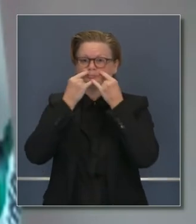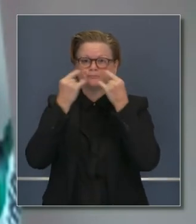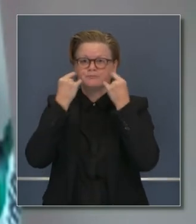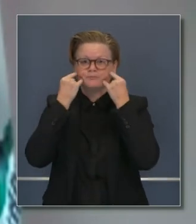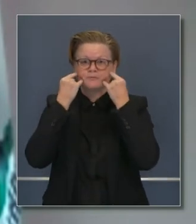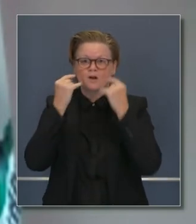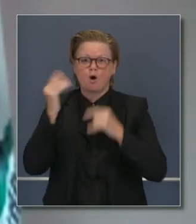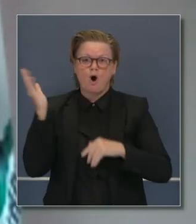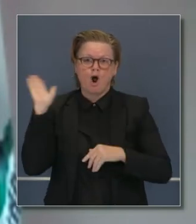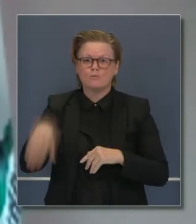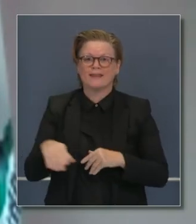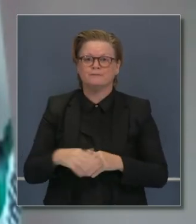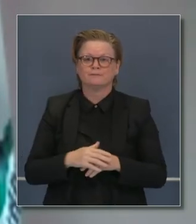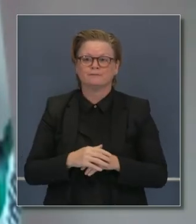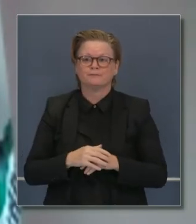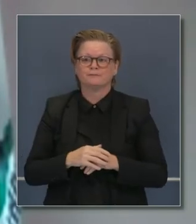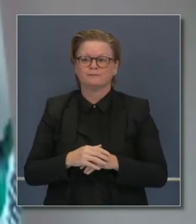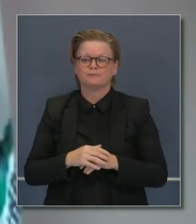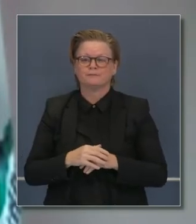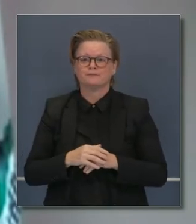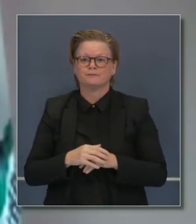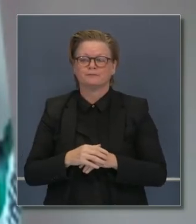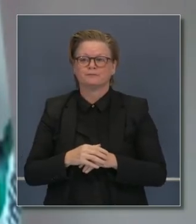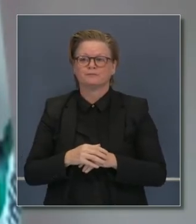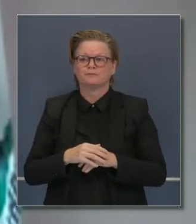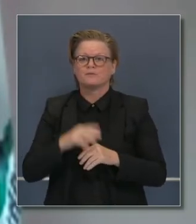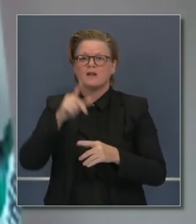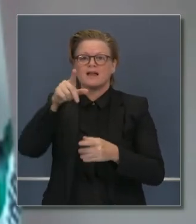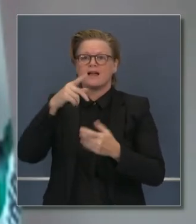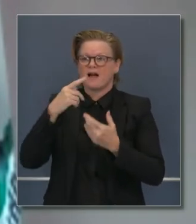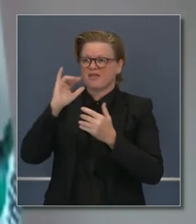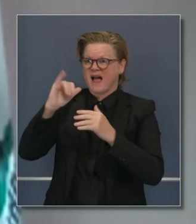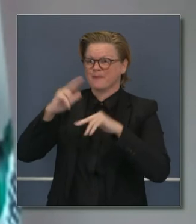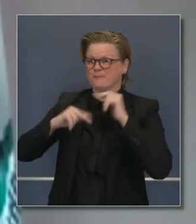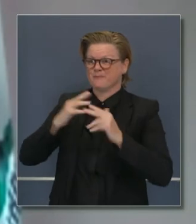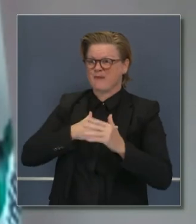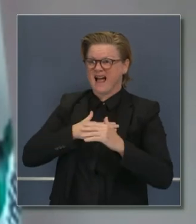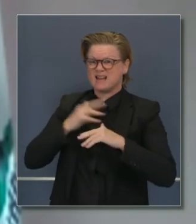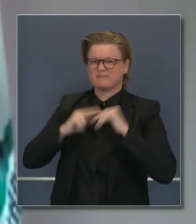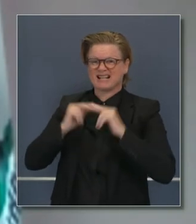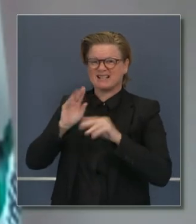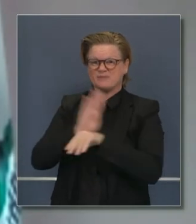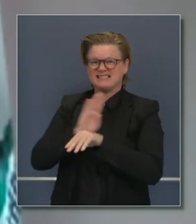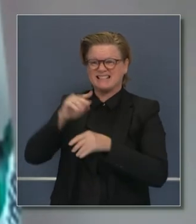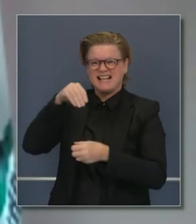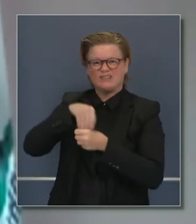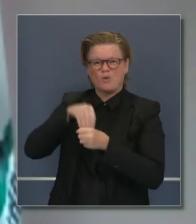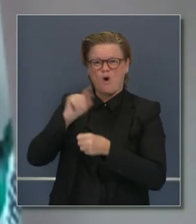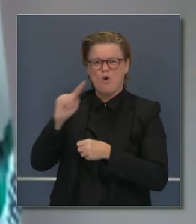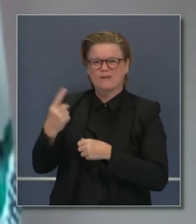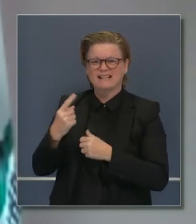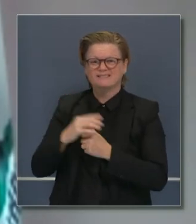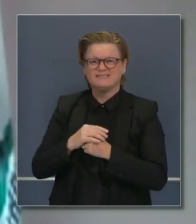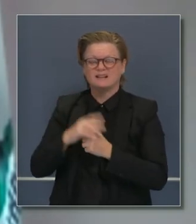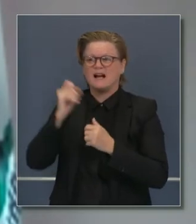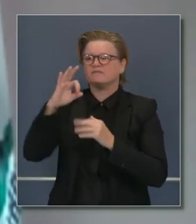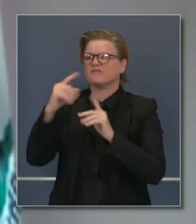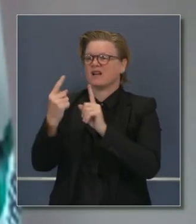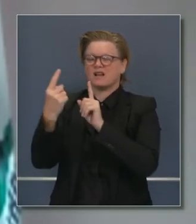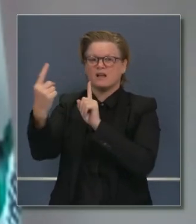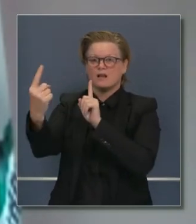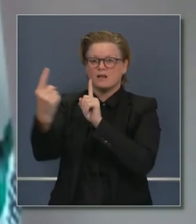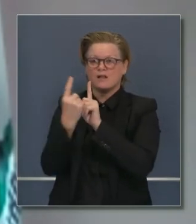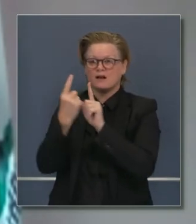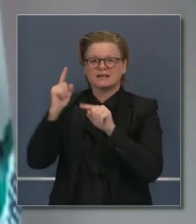completamente, o consistentemente, si están en interiores en lugar del aire libre, es difícil mantener